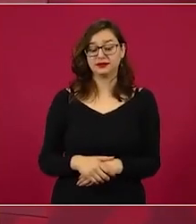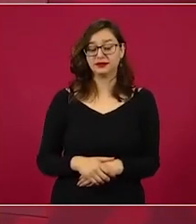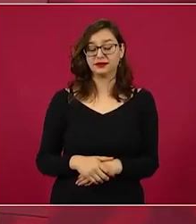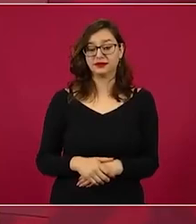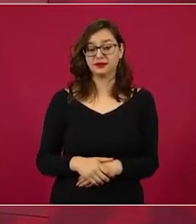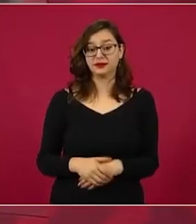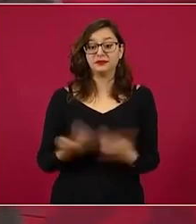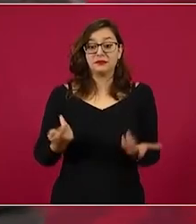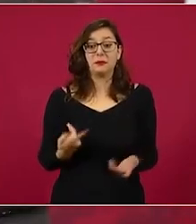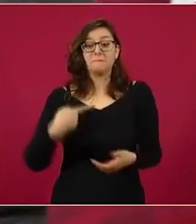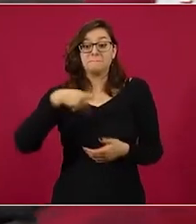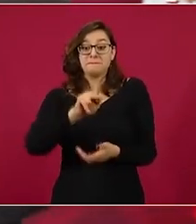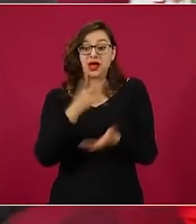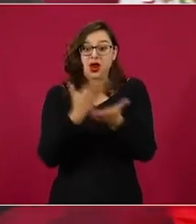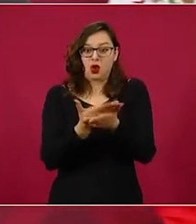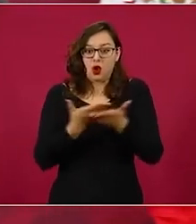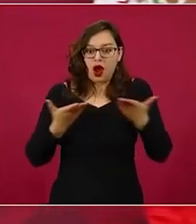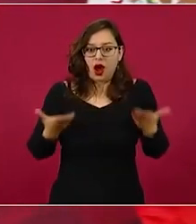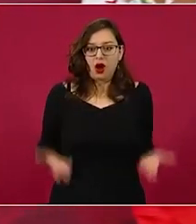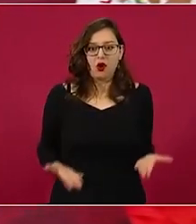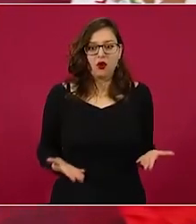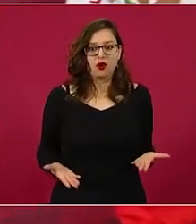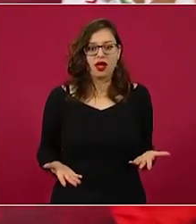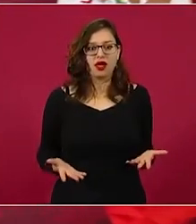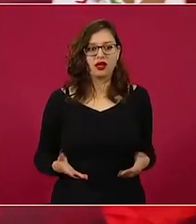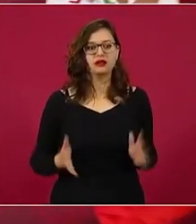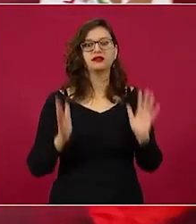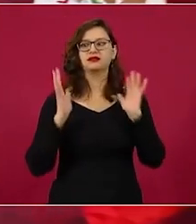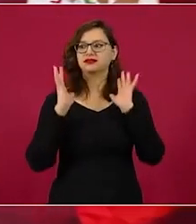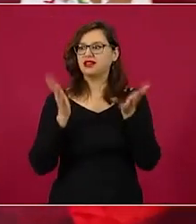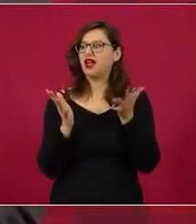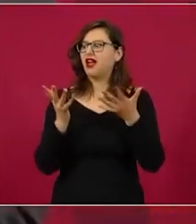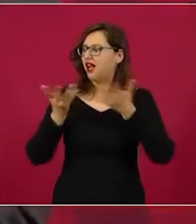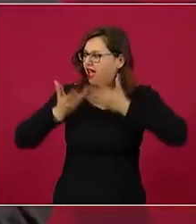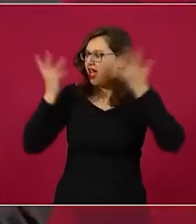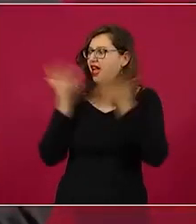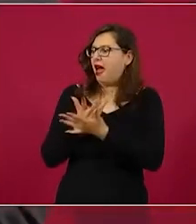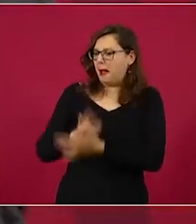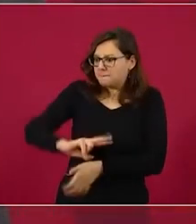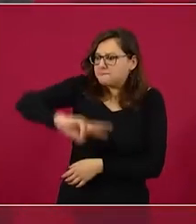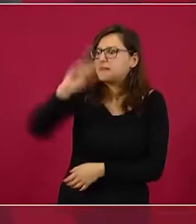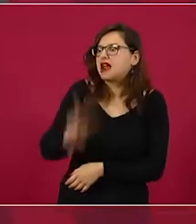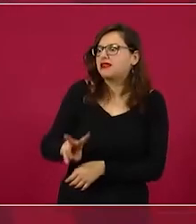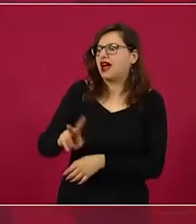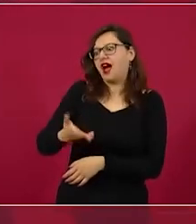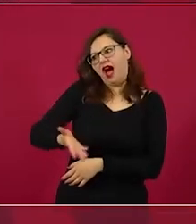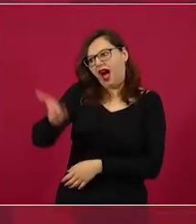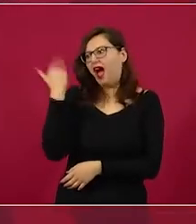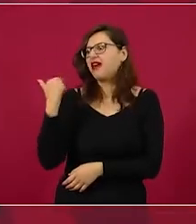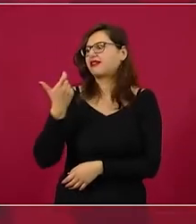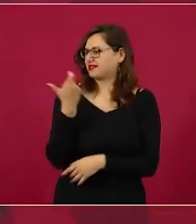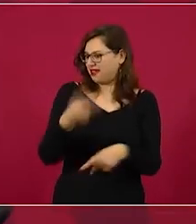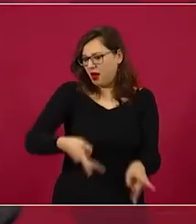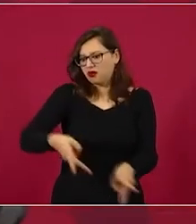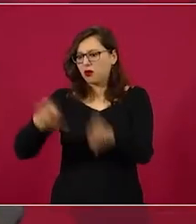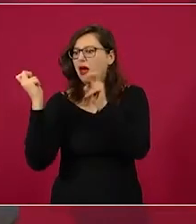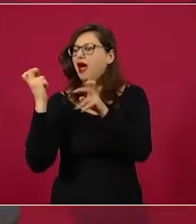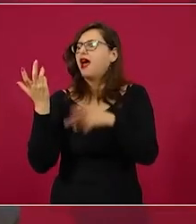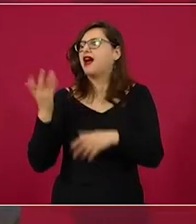sólo confirman que se robaban el dinero del presupuesto, sino que están recibiendo